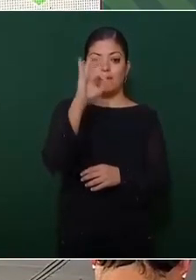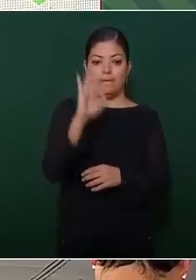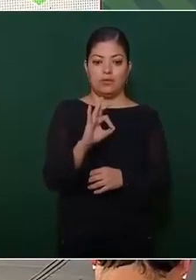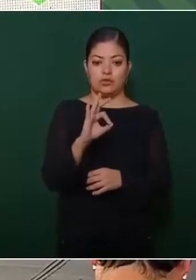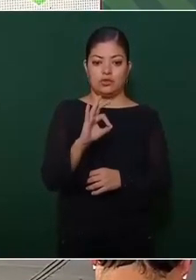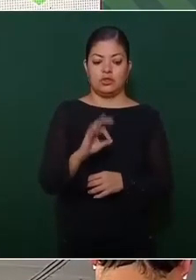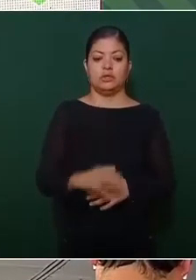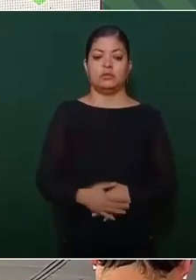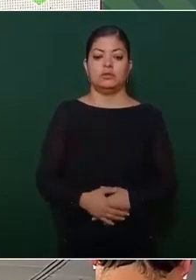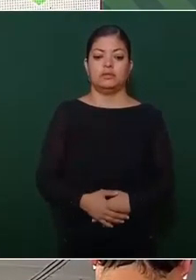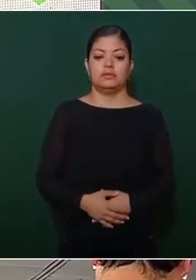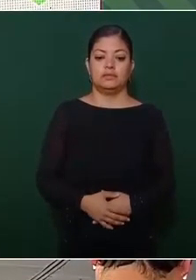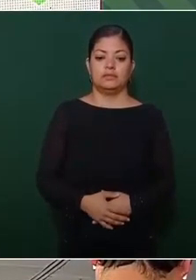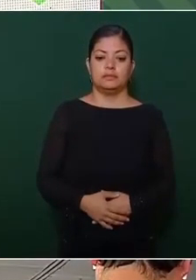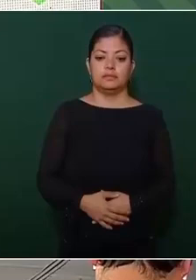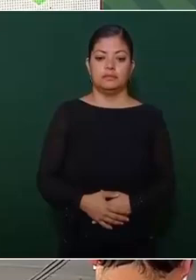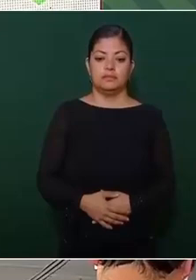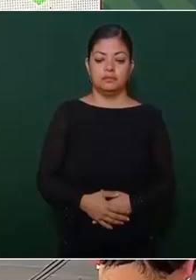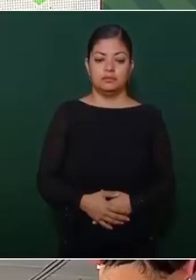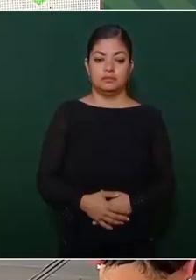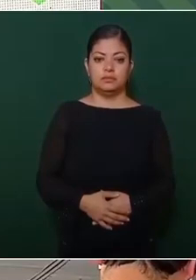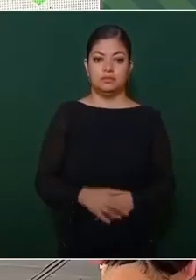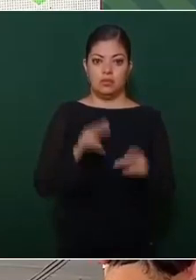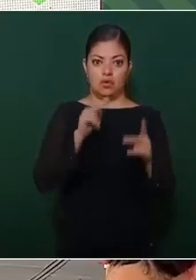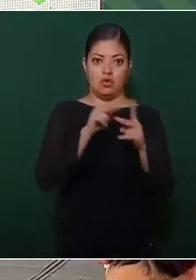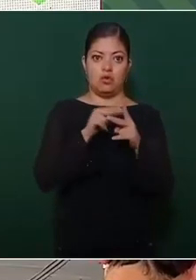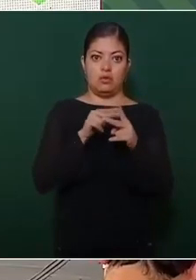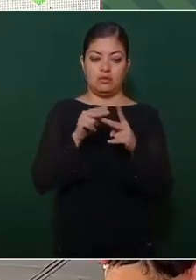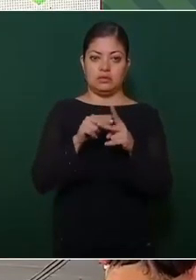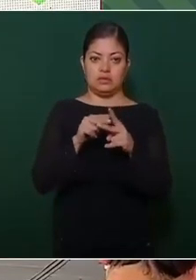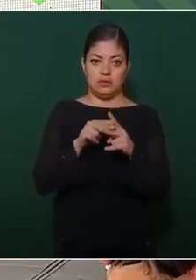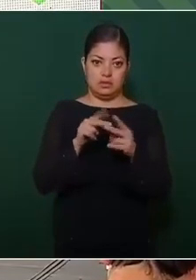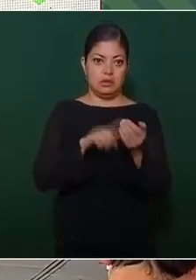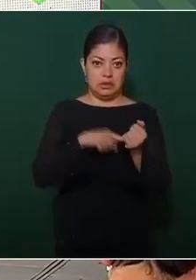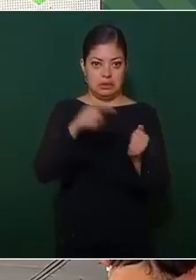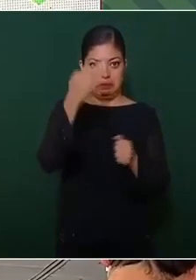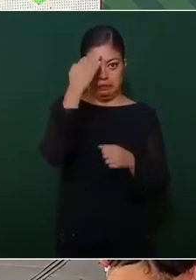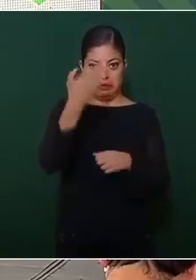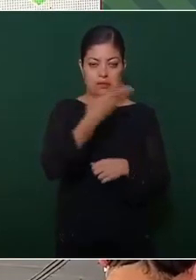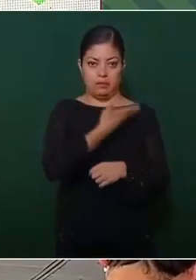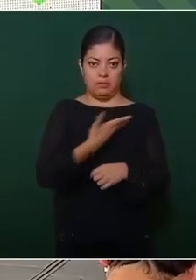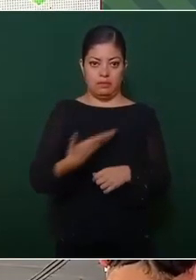homicidios en su sexenio.